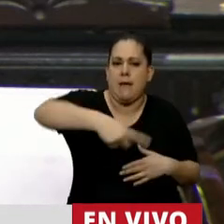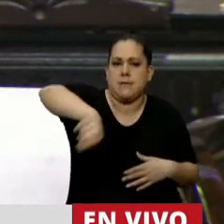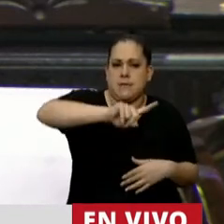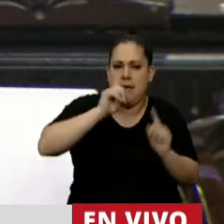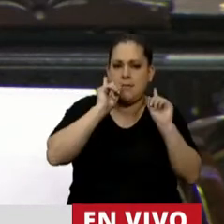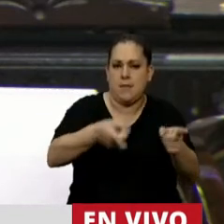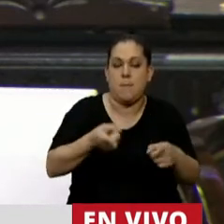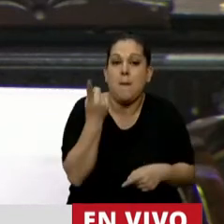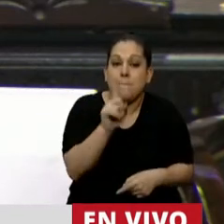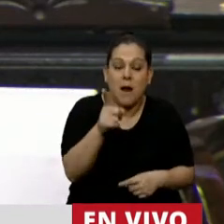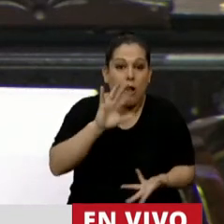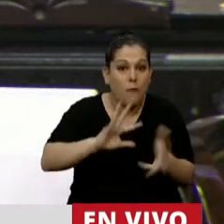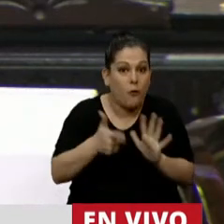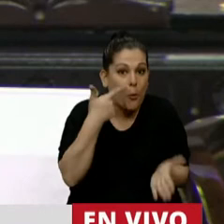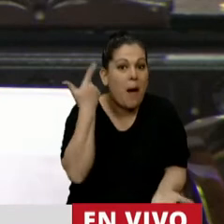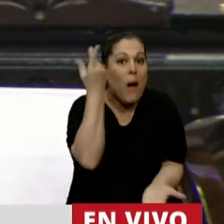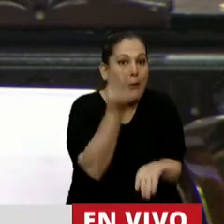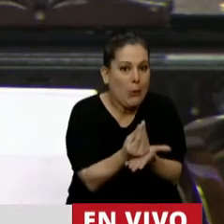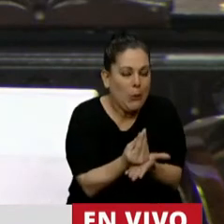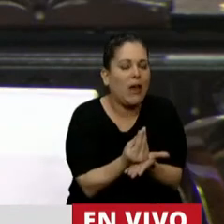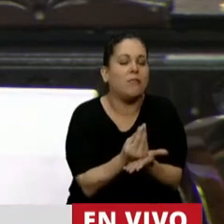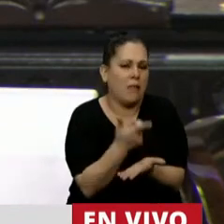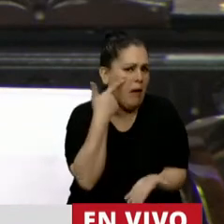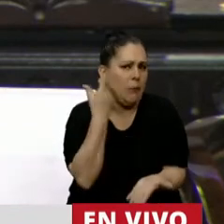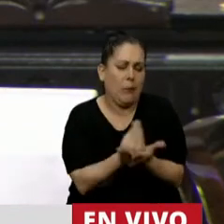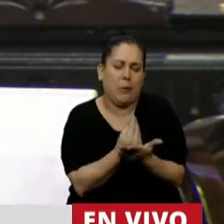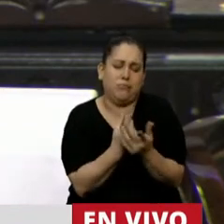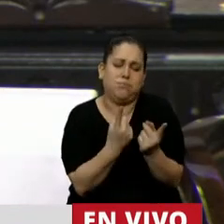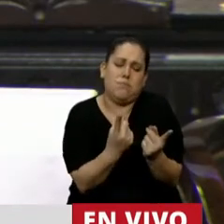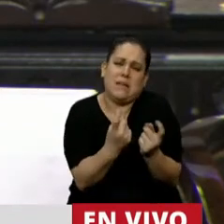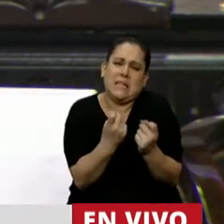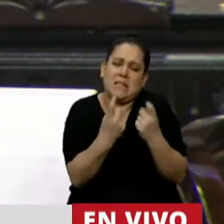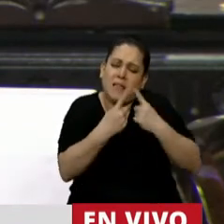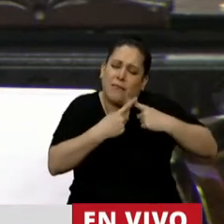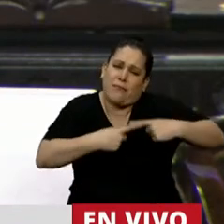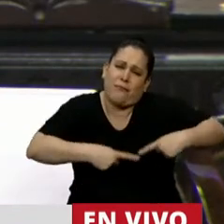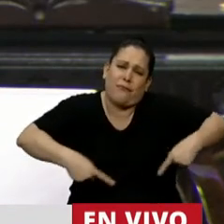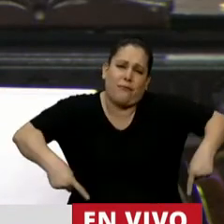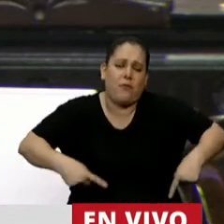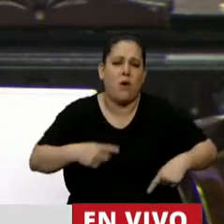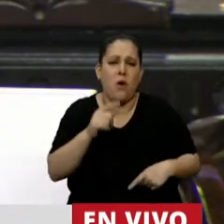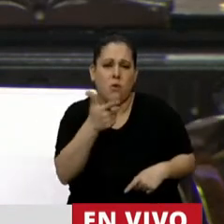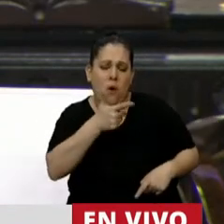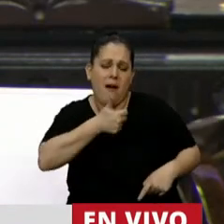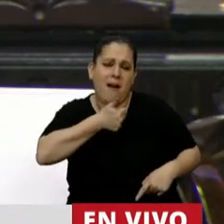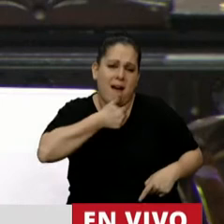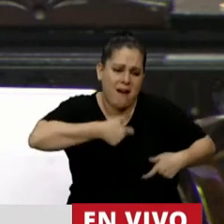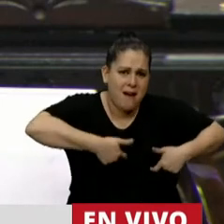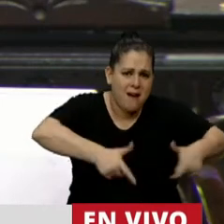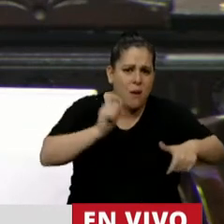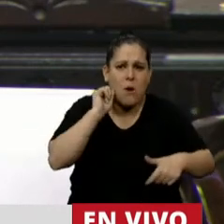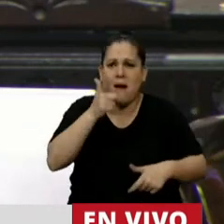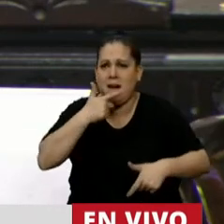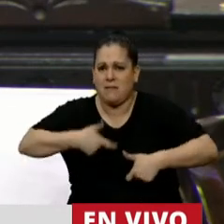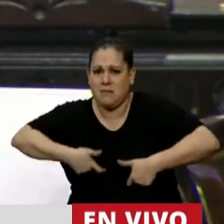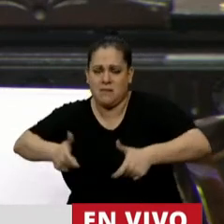pero viven en situaciones de mucha, mucha precariedad, en barrios sin servicios, sin asfaltos,